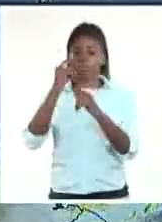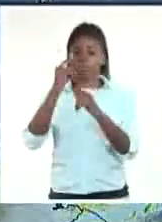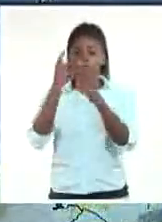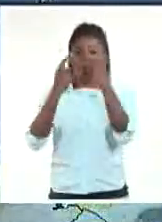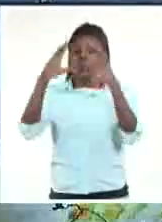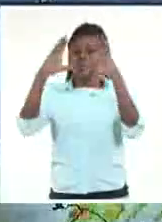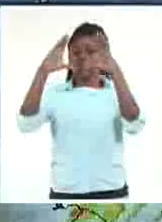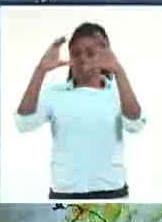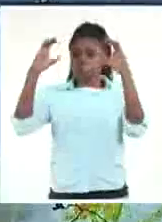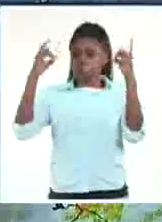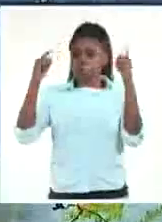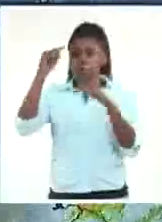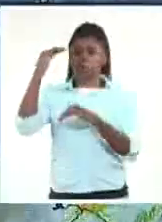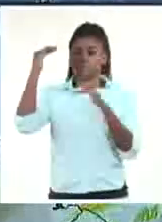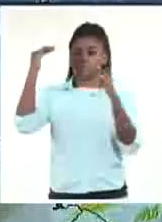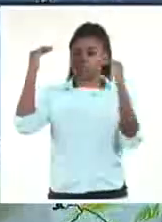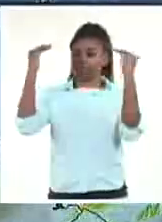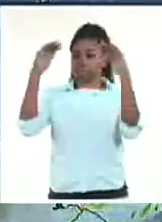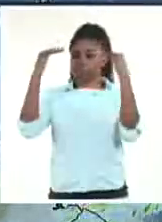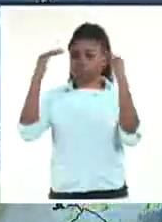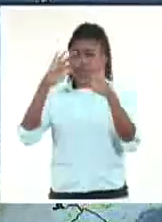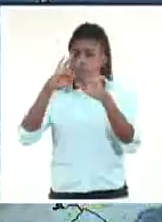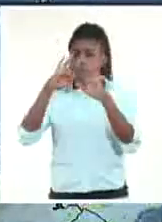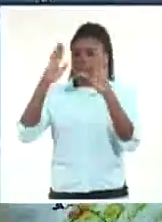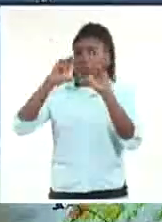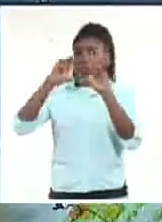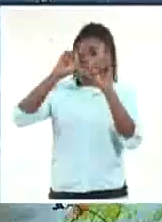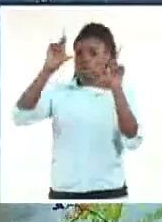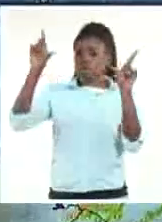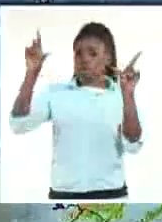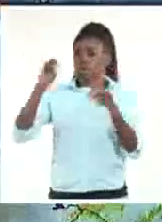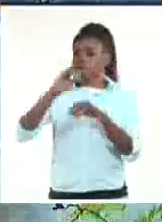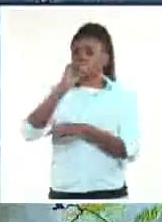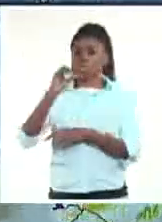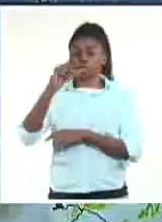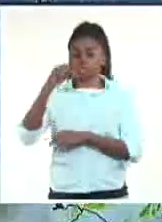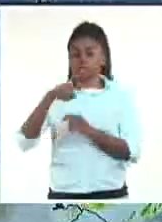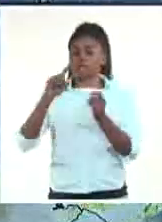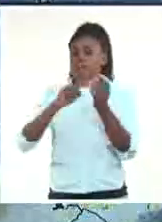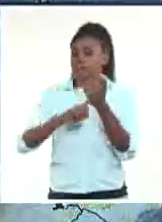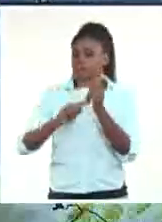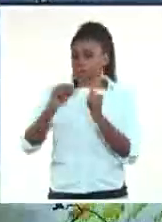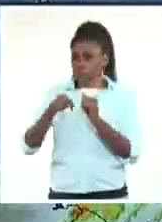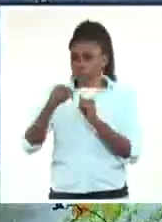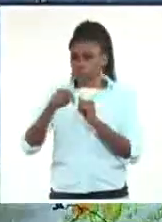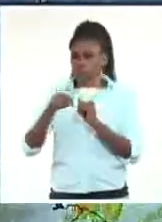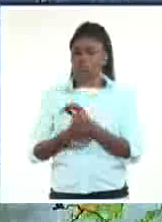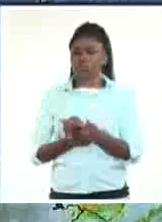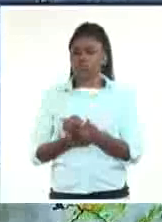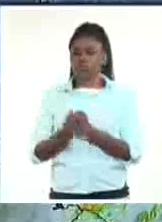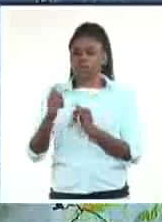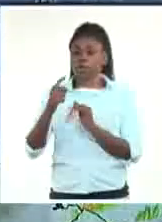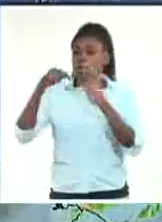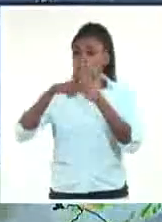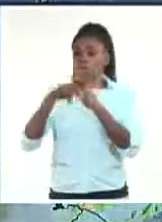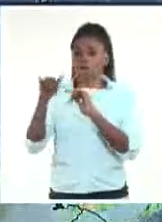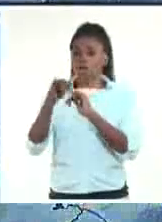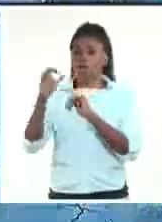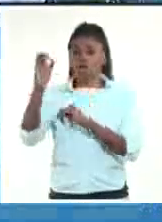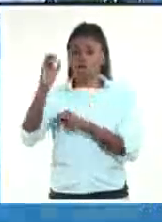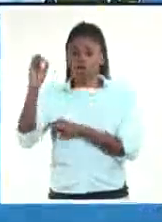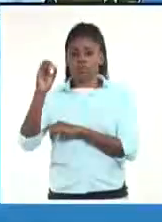nublado sobre el cielo, sobre todo hacia el occidente del país, muy poca nubosidad en los interiores del oriente.